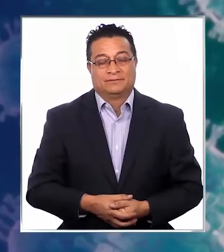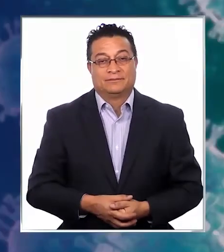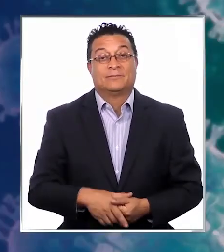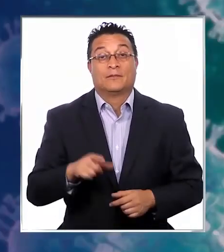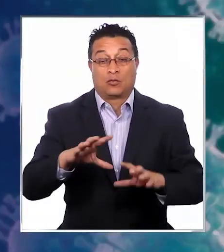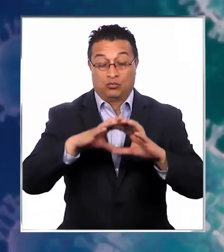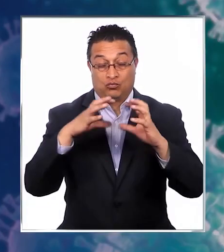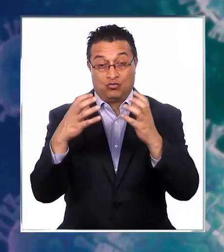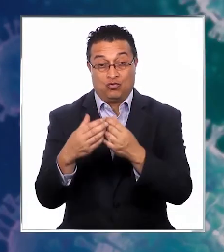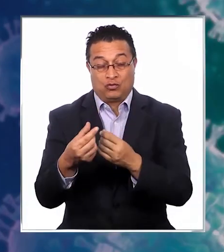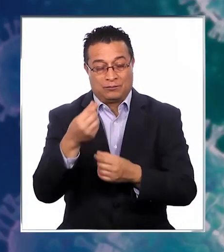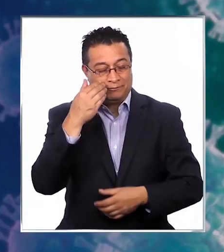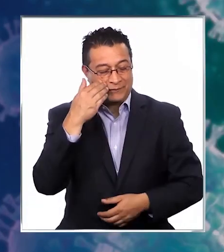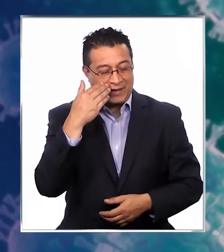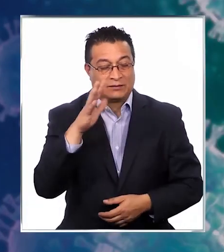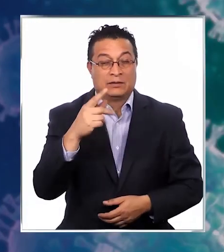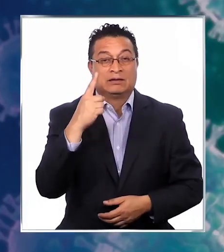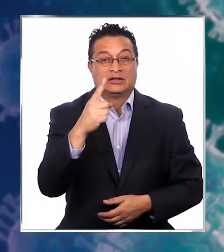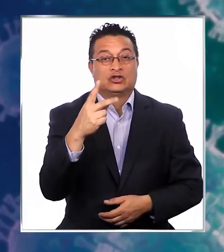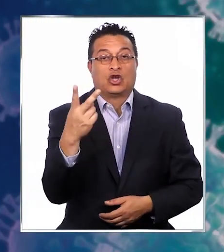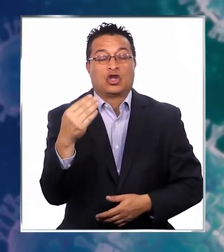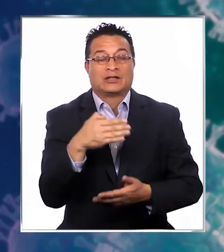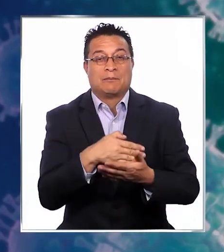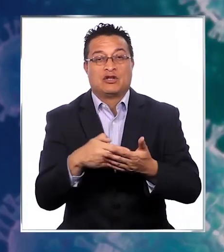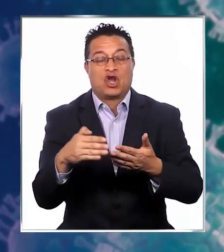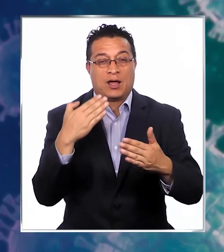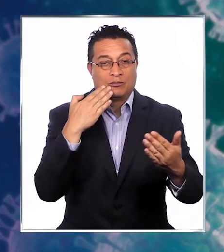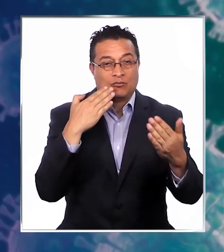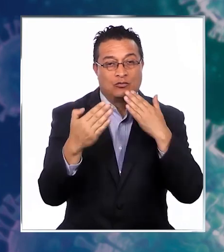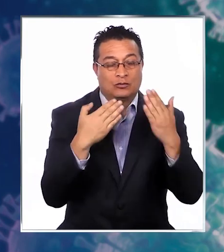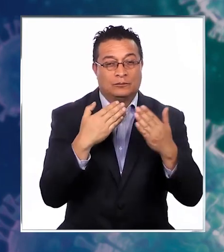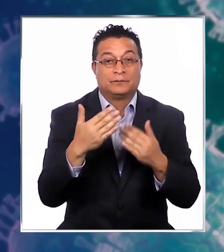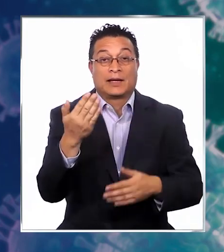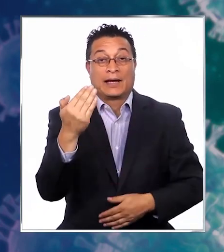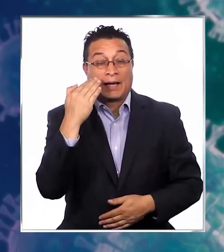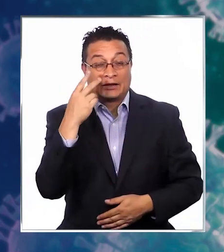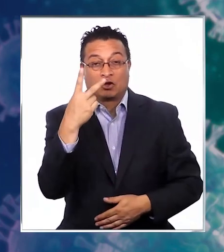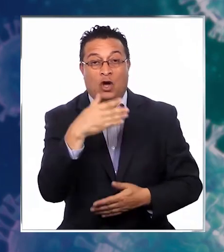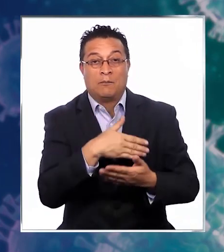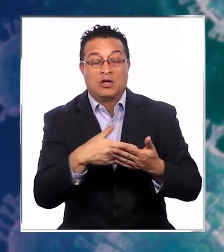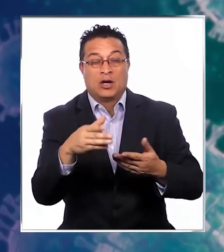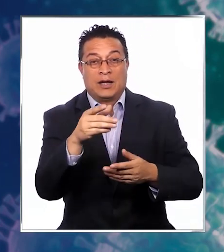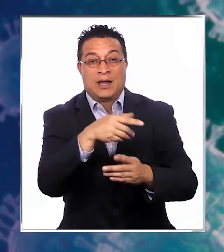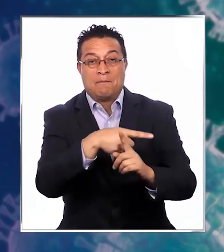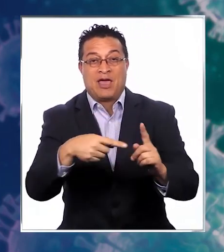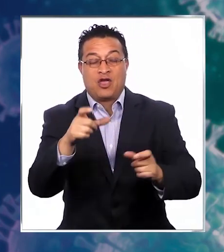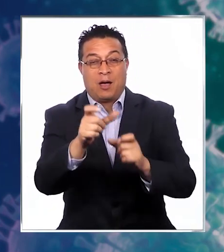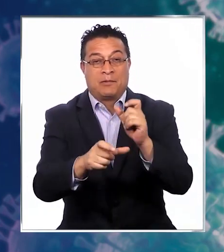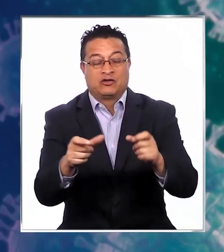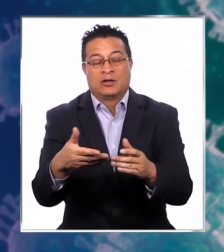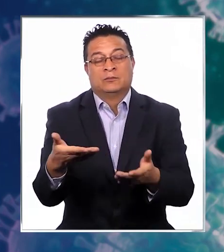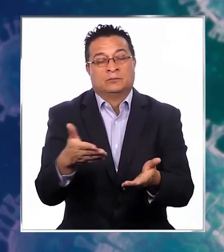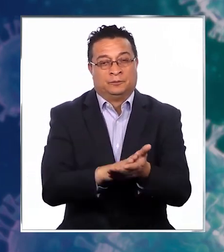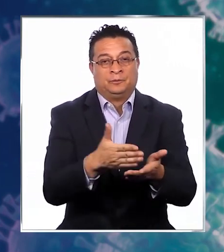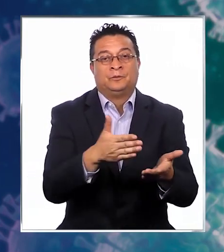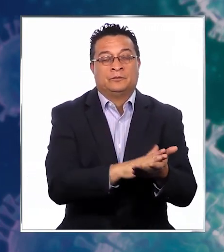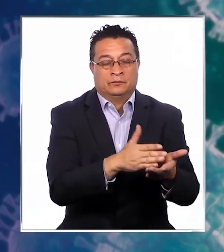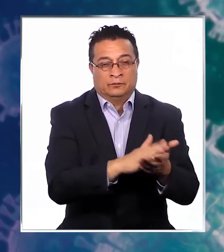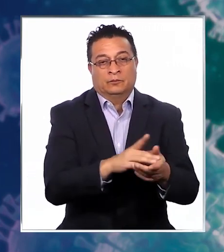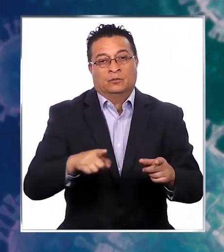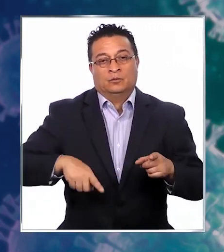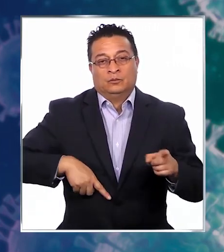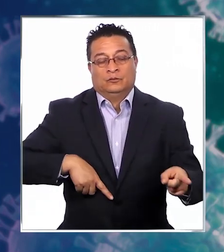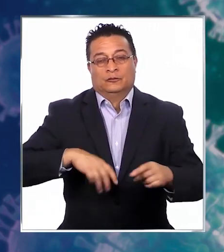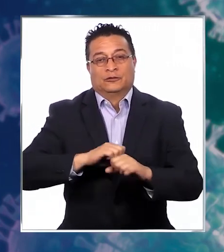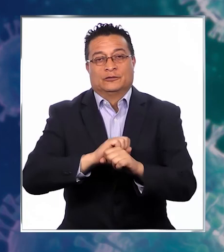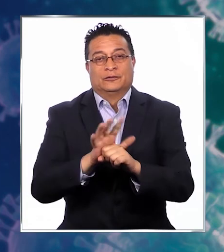El mundo se encamina a los 112 millones de contagios. Casi dos millones y medio de personas han fallecido por este